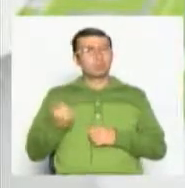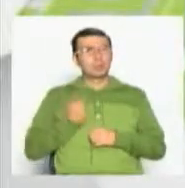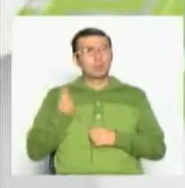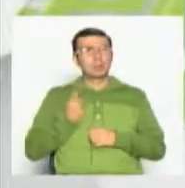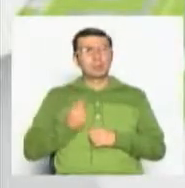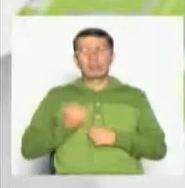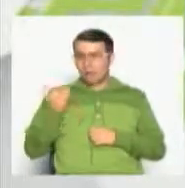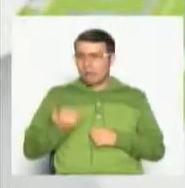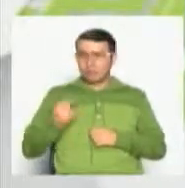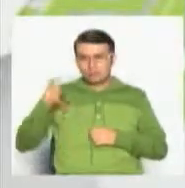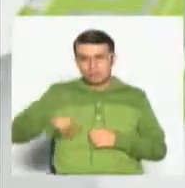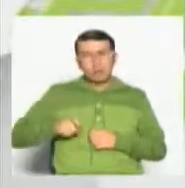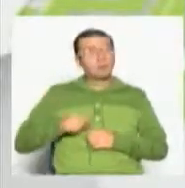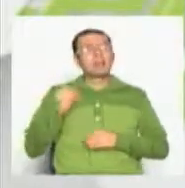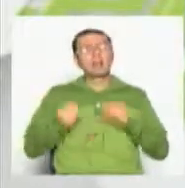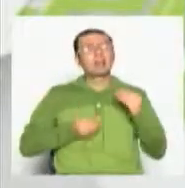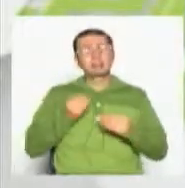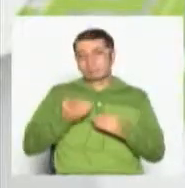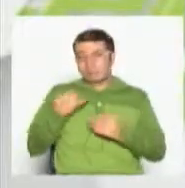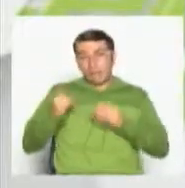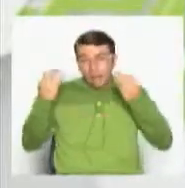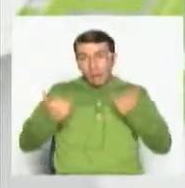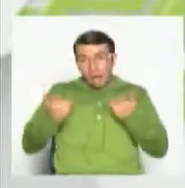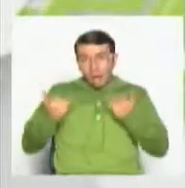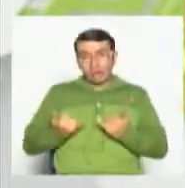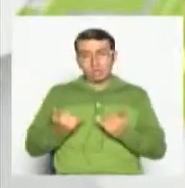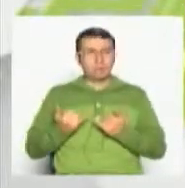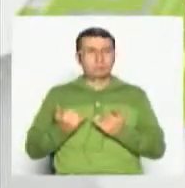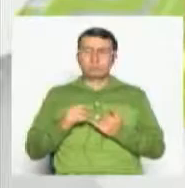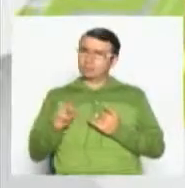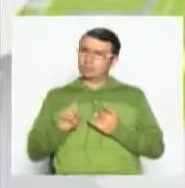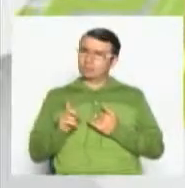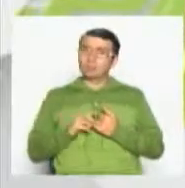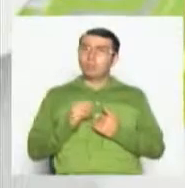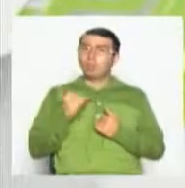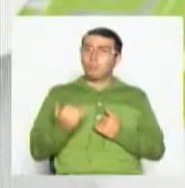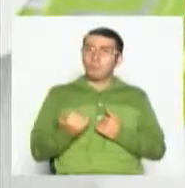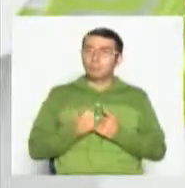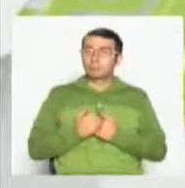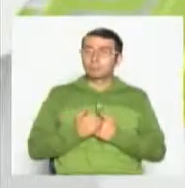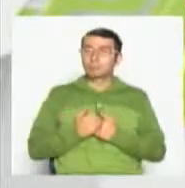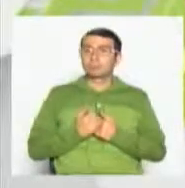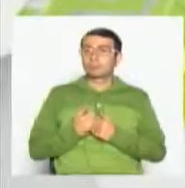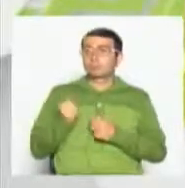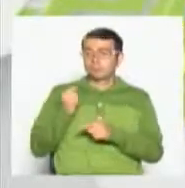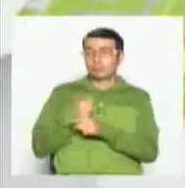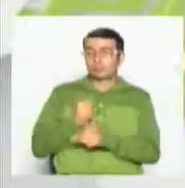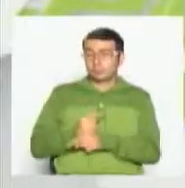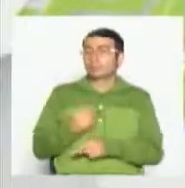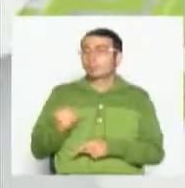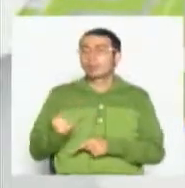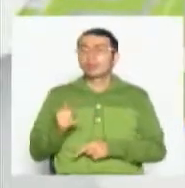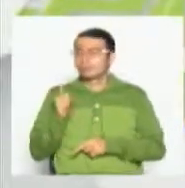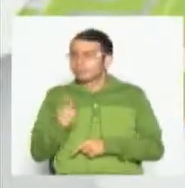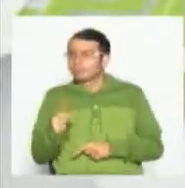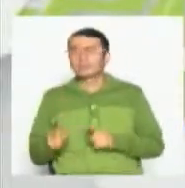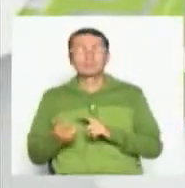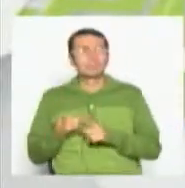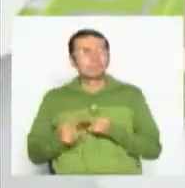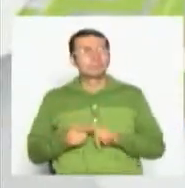lo que debemos hacer en nuestra vida cotidiana, en nuestro ejercicio como empleados, como padres, como parejas, como amigos,